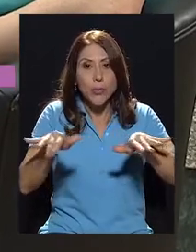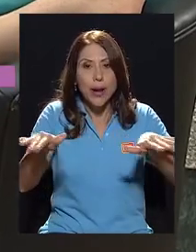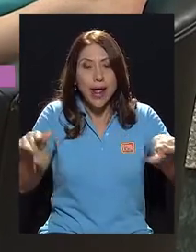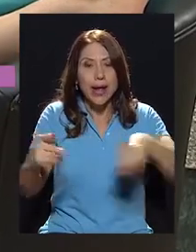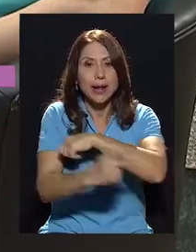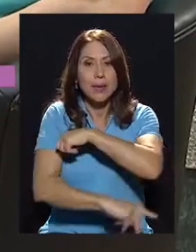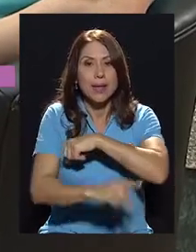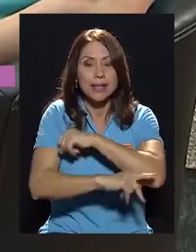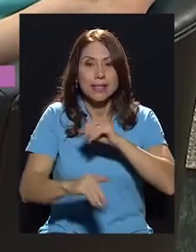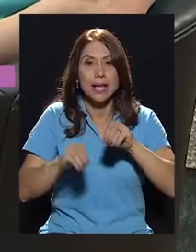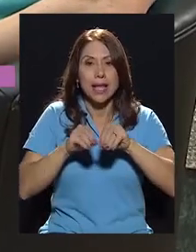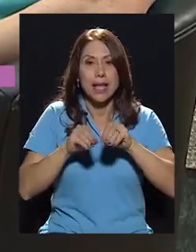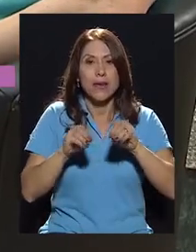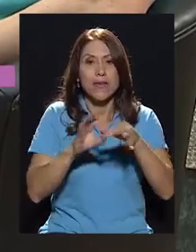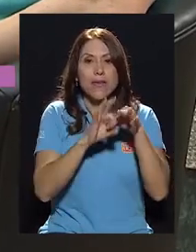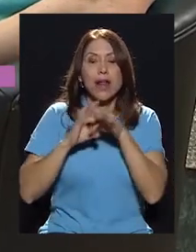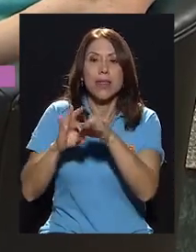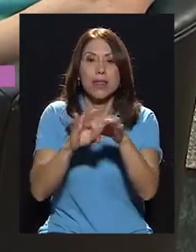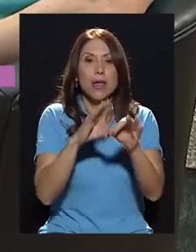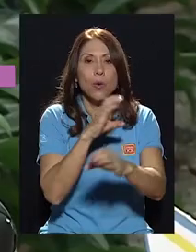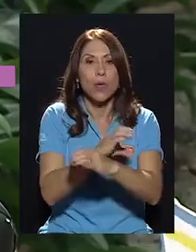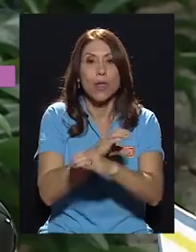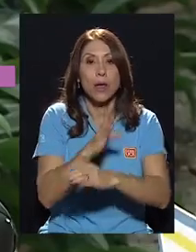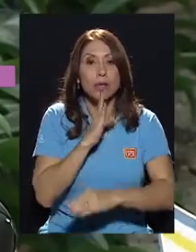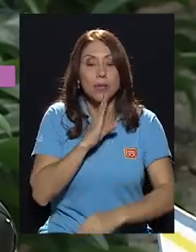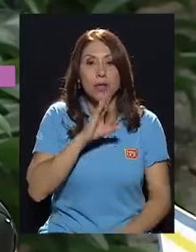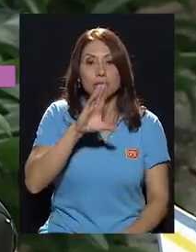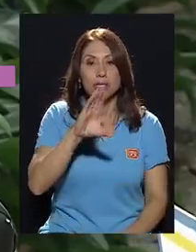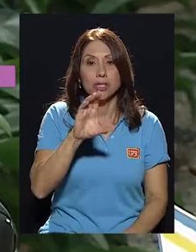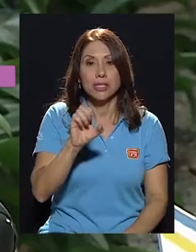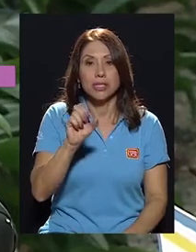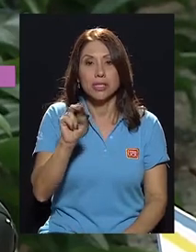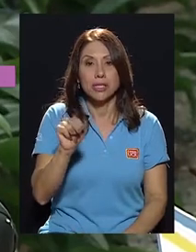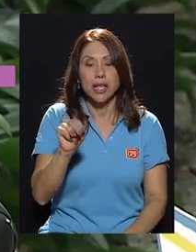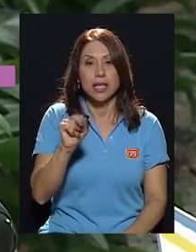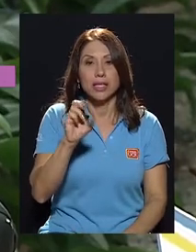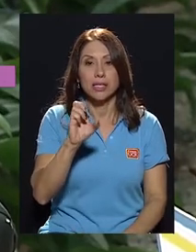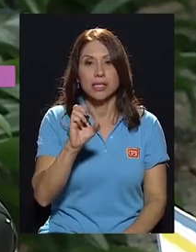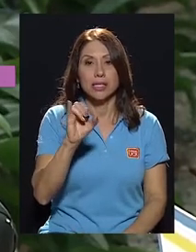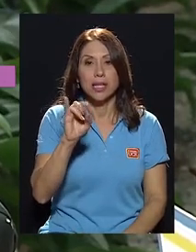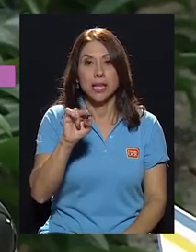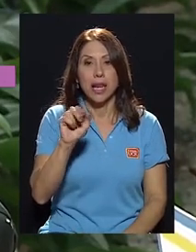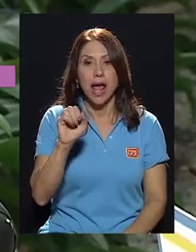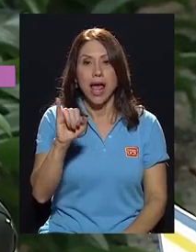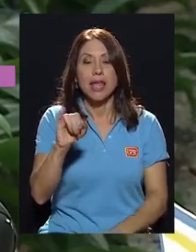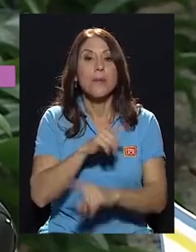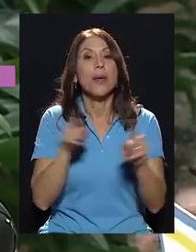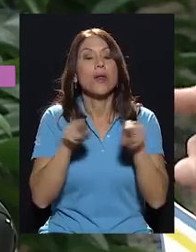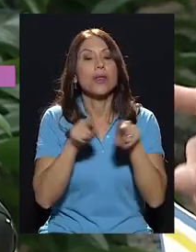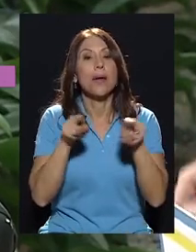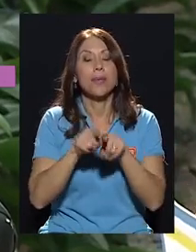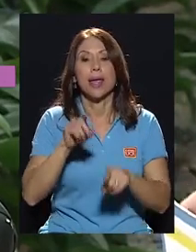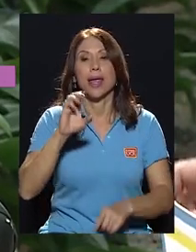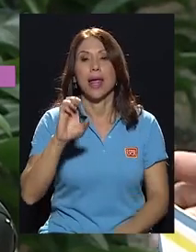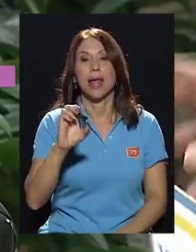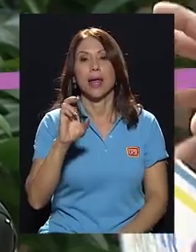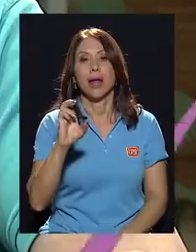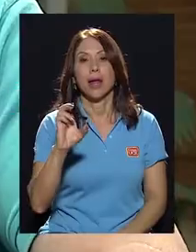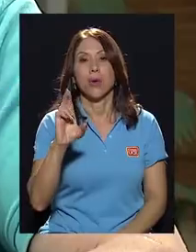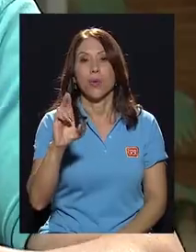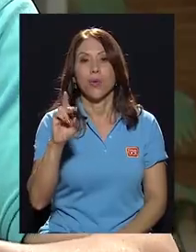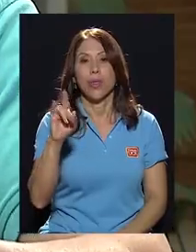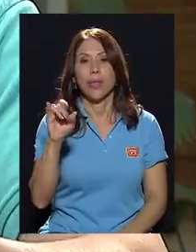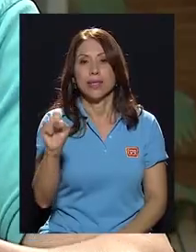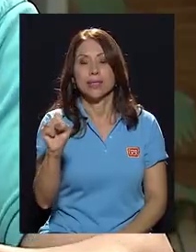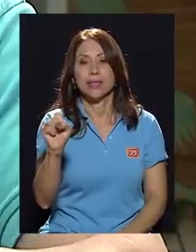Y red de cuido estamos hablando de Sencinae, pero también estamos hablando de los ECUDIS. Esa era mi otra pregunta,